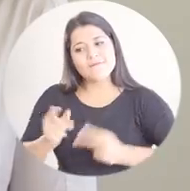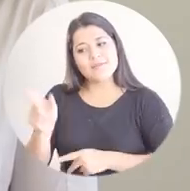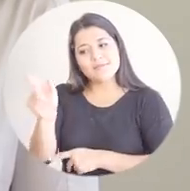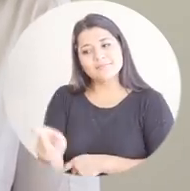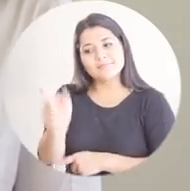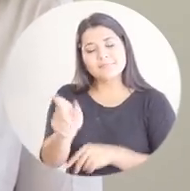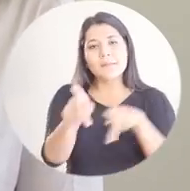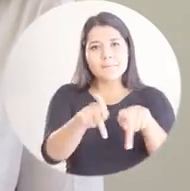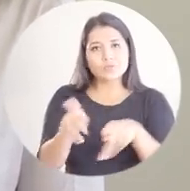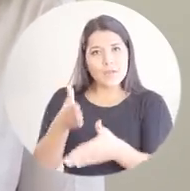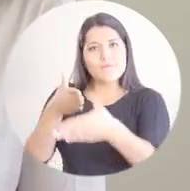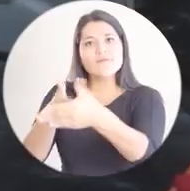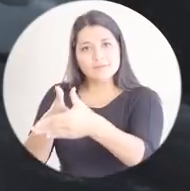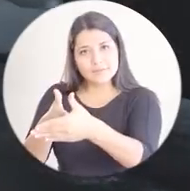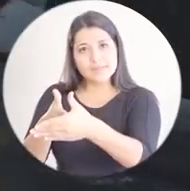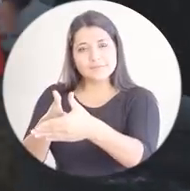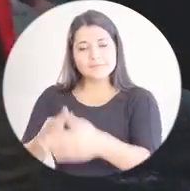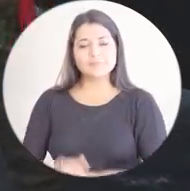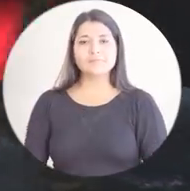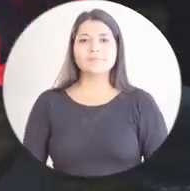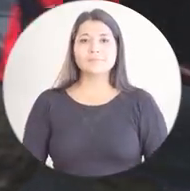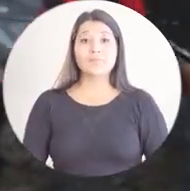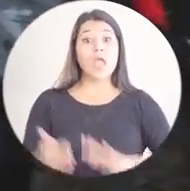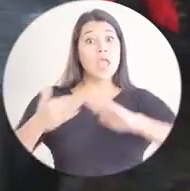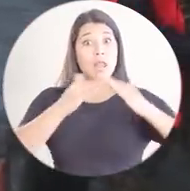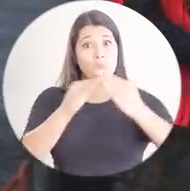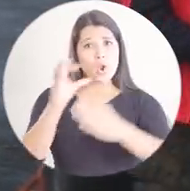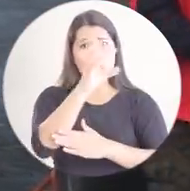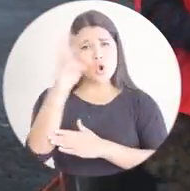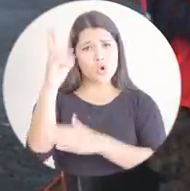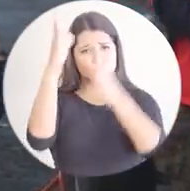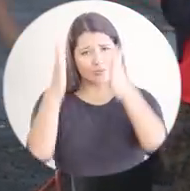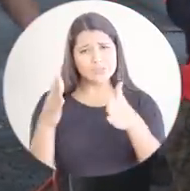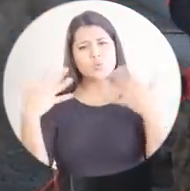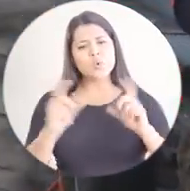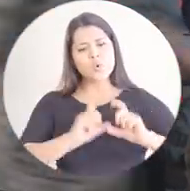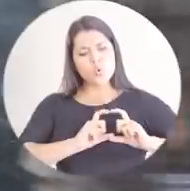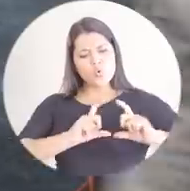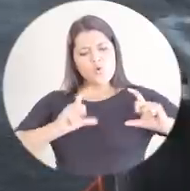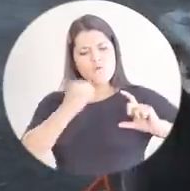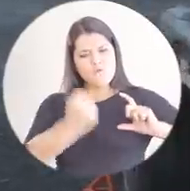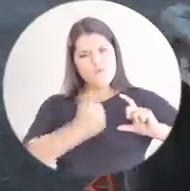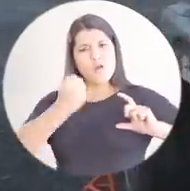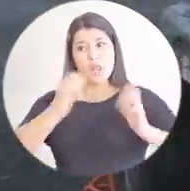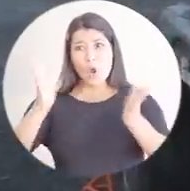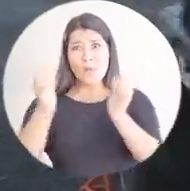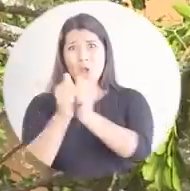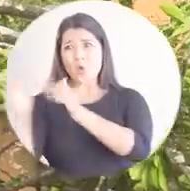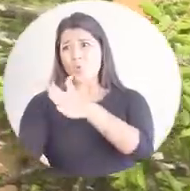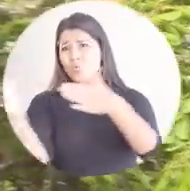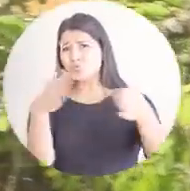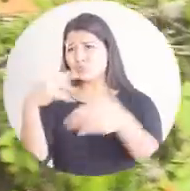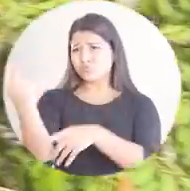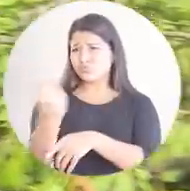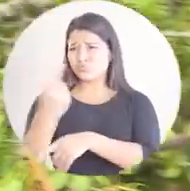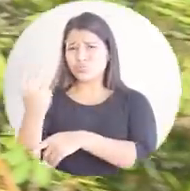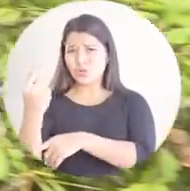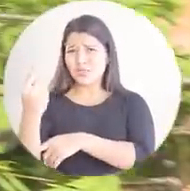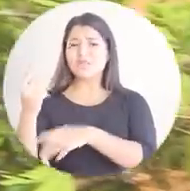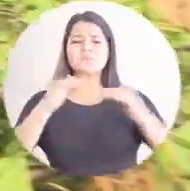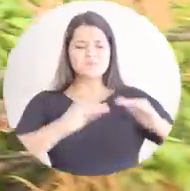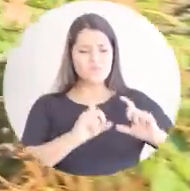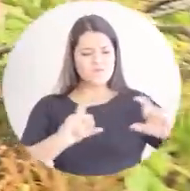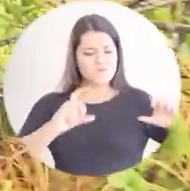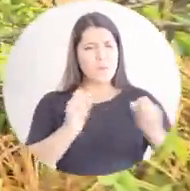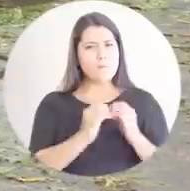afectadas de nuestra gente. El pueblo de Costa Rica tiene un corazón más fuerte que la violencia de los vientos, y que las